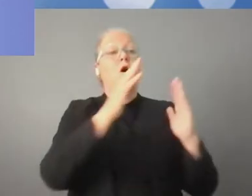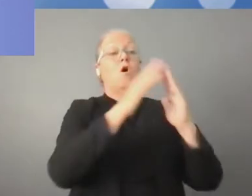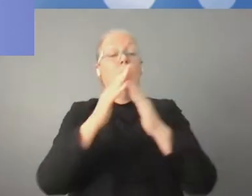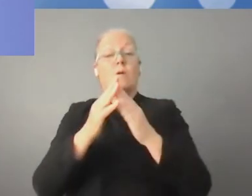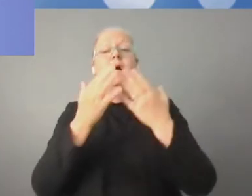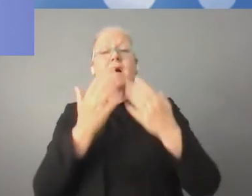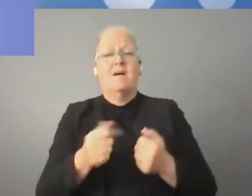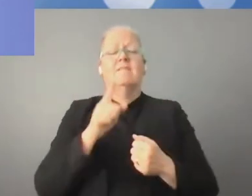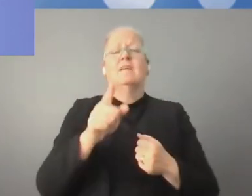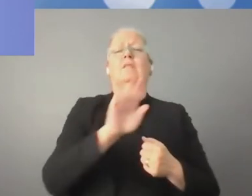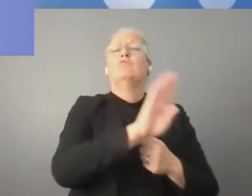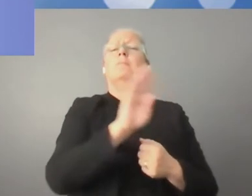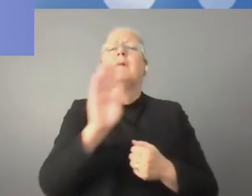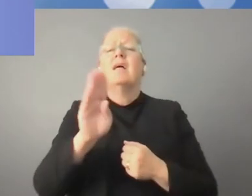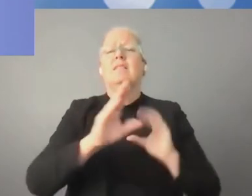al Internet.